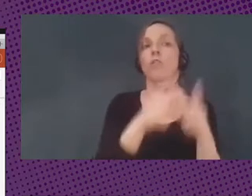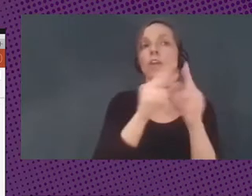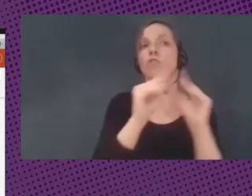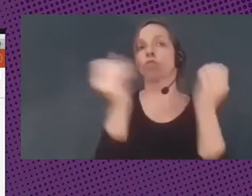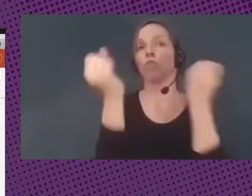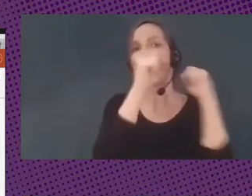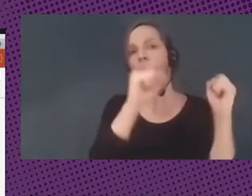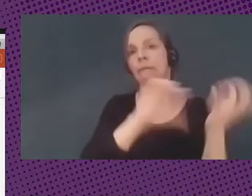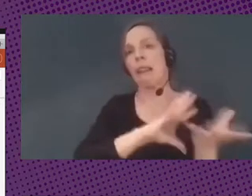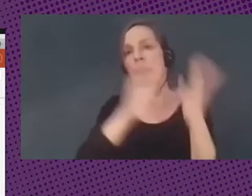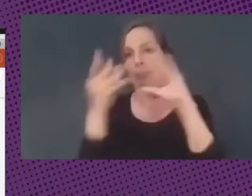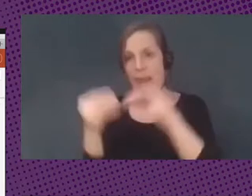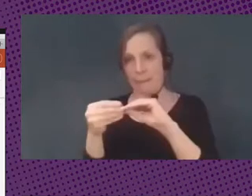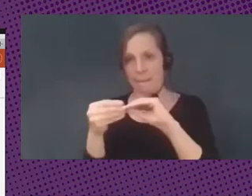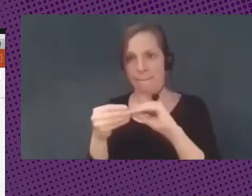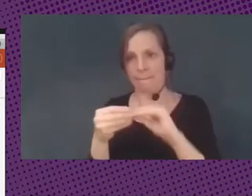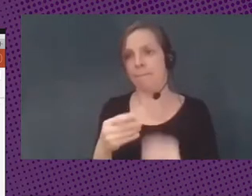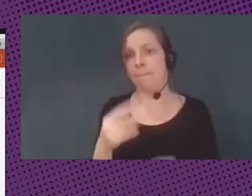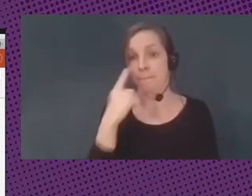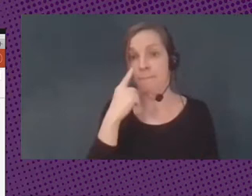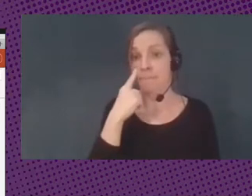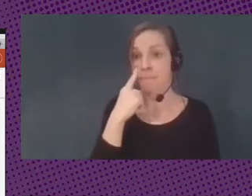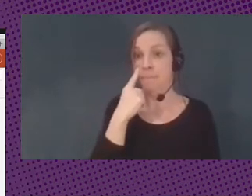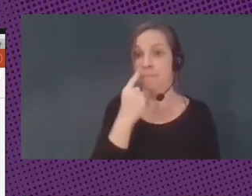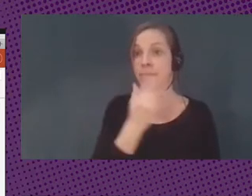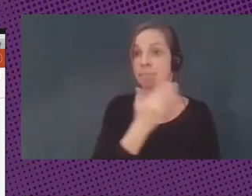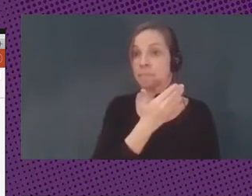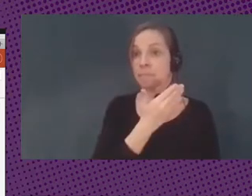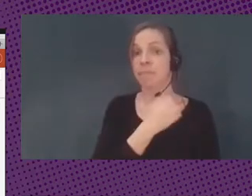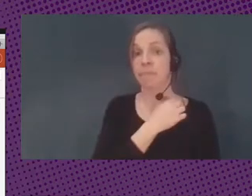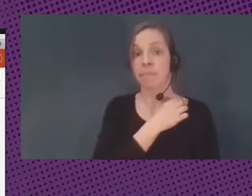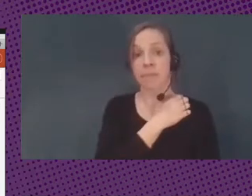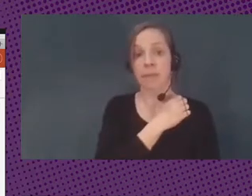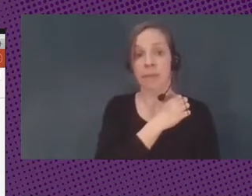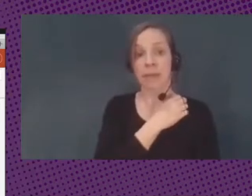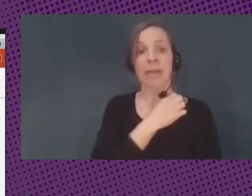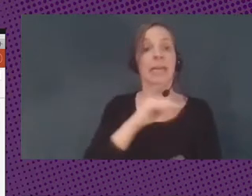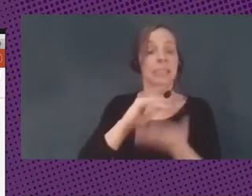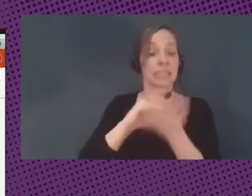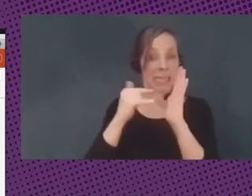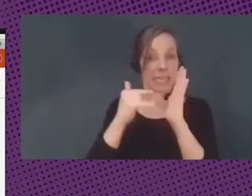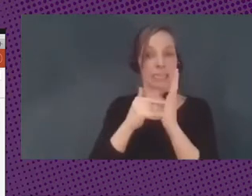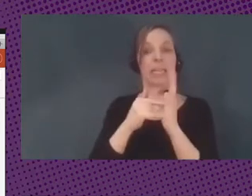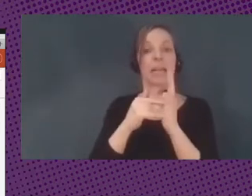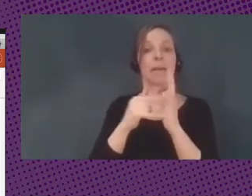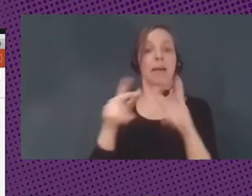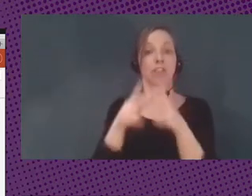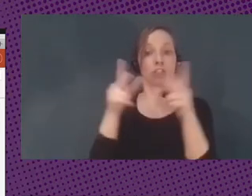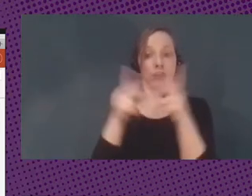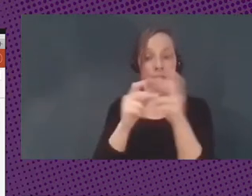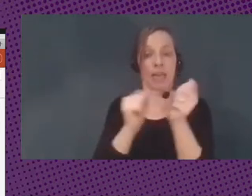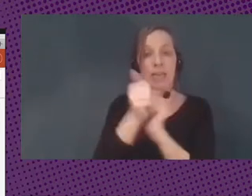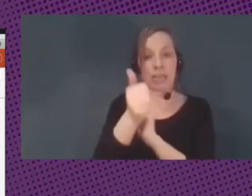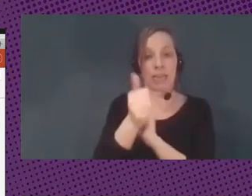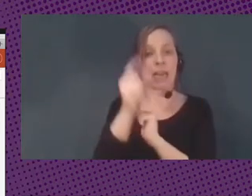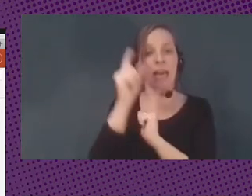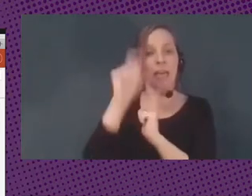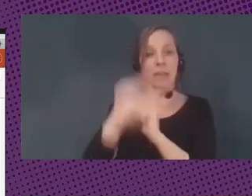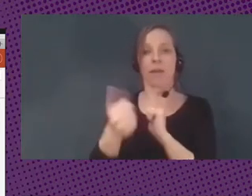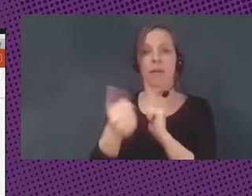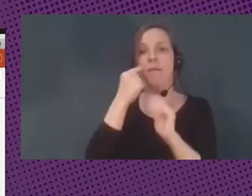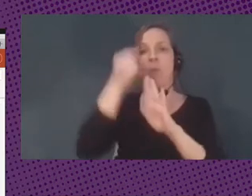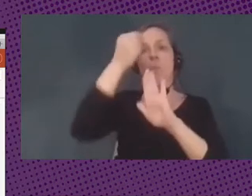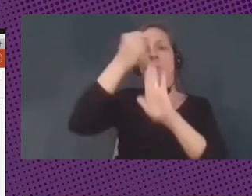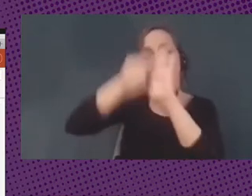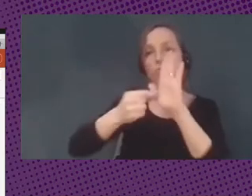Aquí ustedes pueden ver cómo el sistema de social credit genera también una especie de puntaje de comportamiento